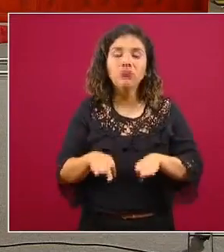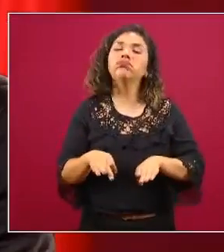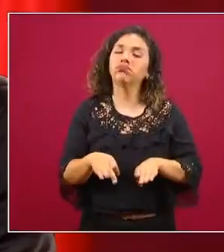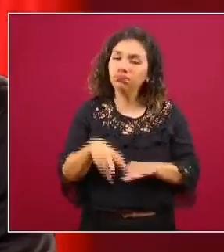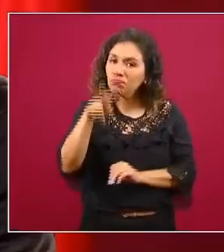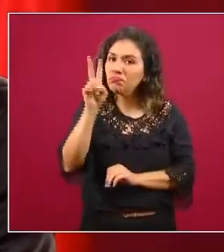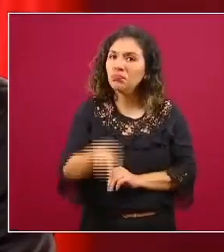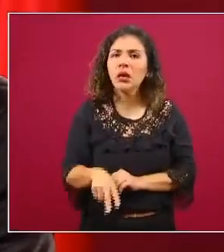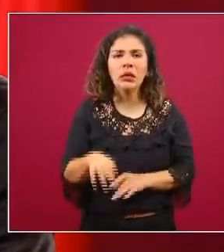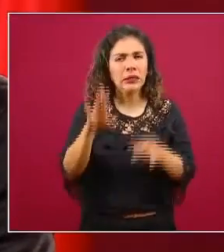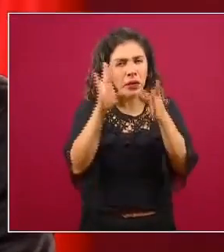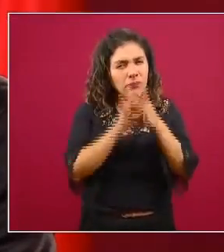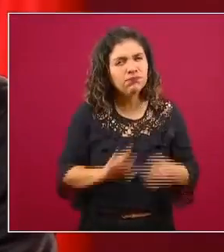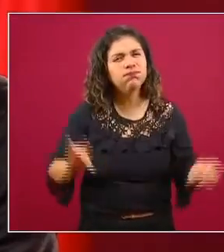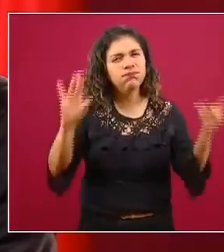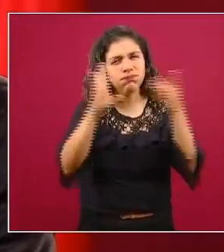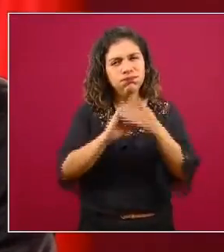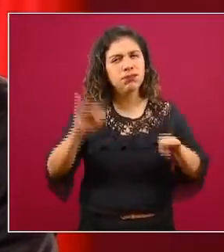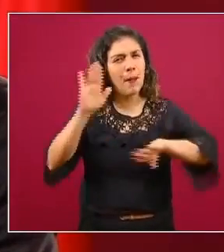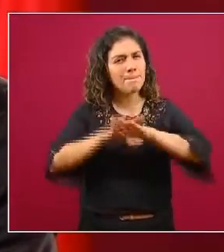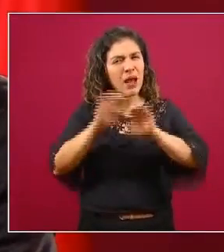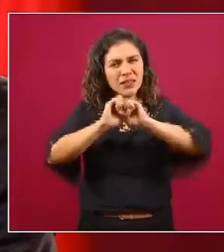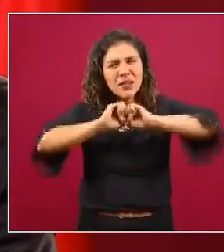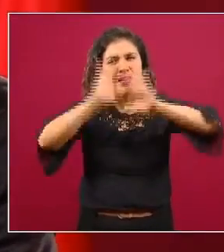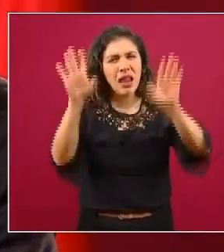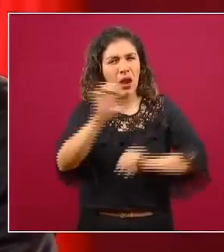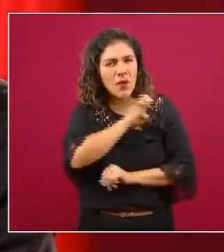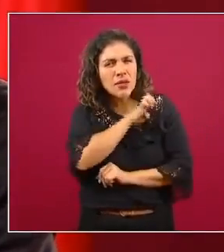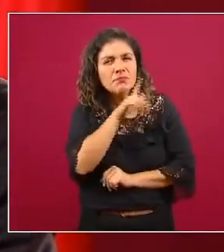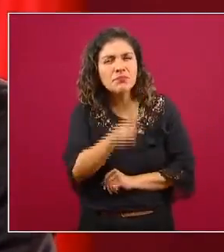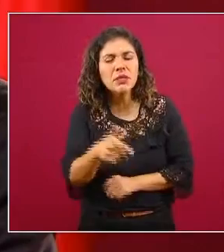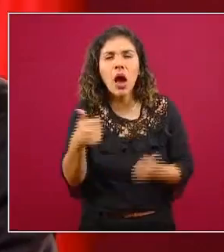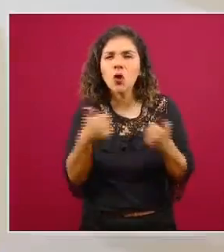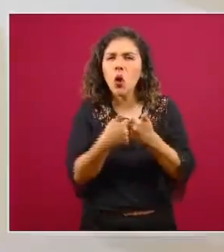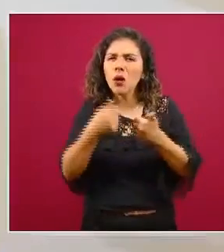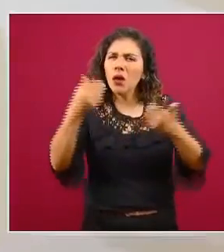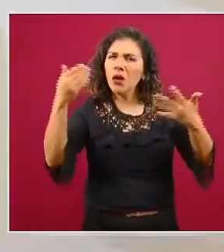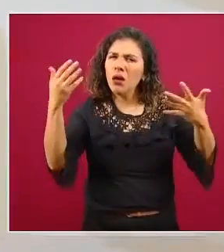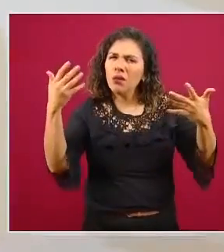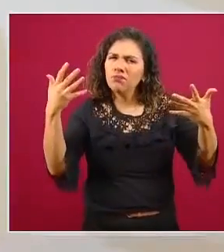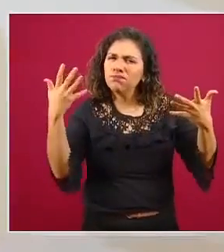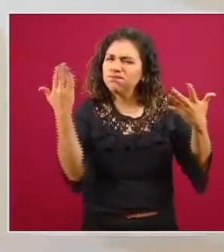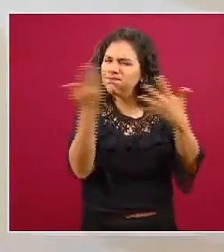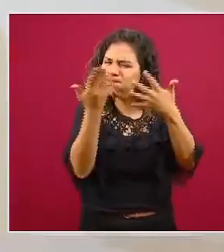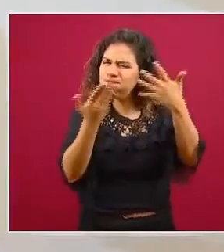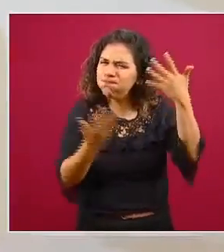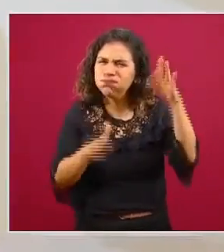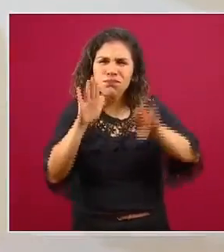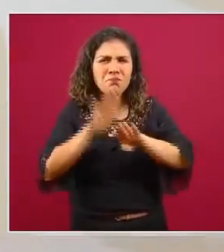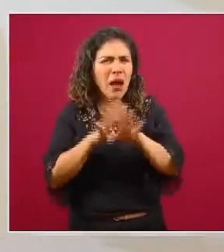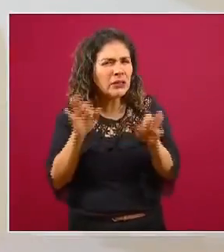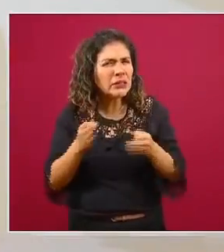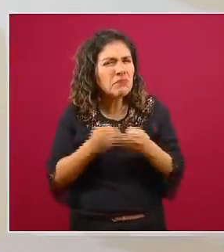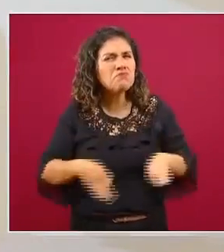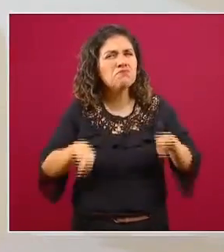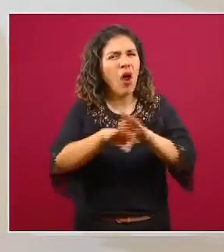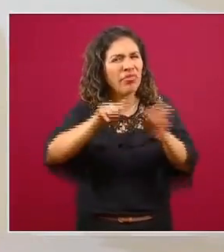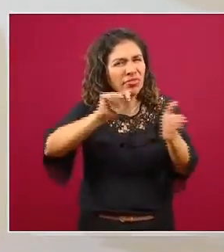señalaba un trabajo detallado especializado con mucho contenido técnico y